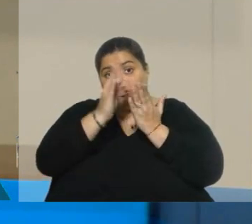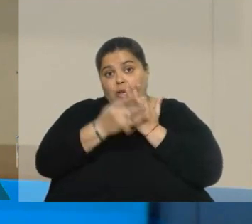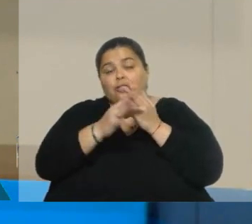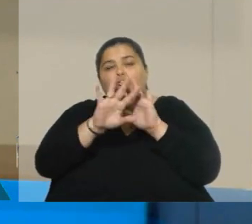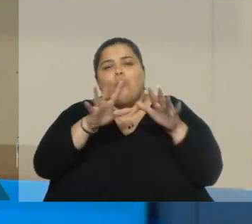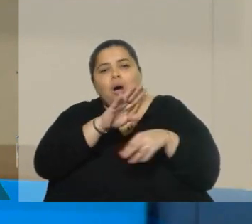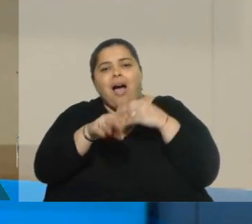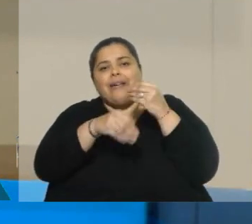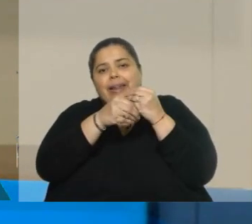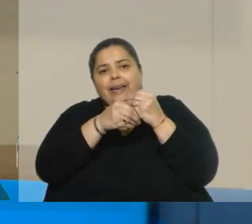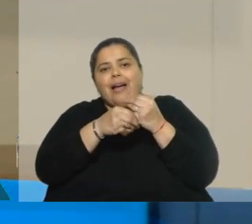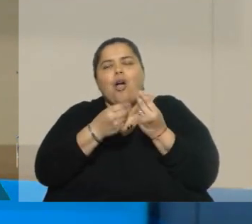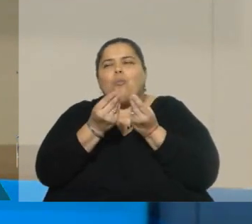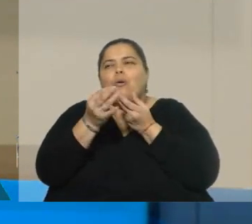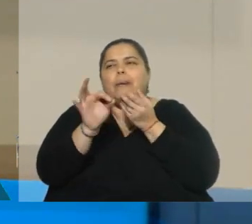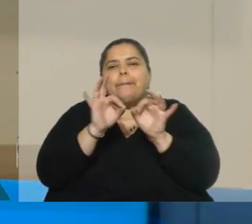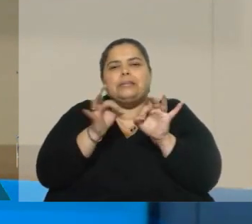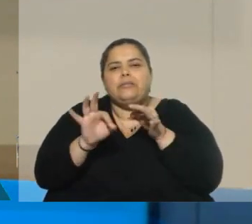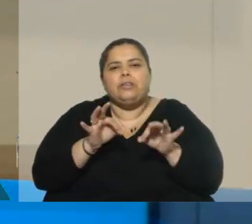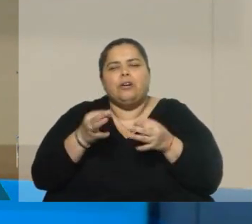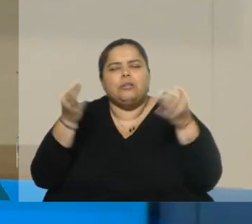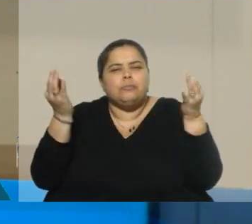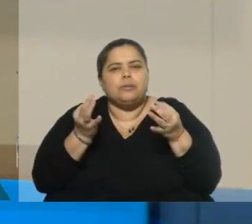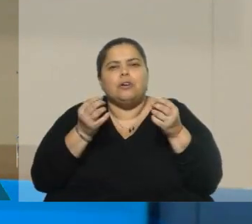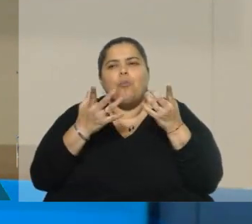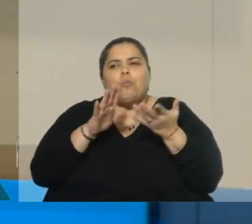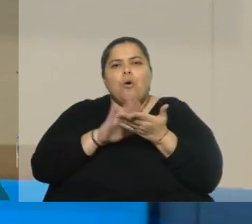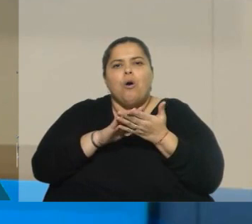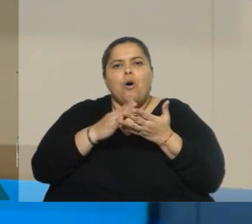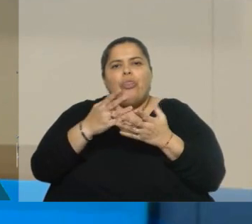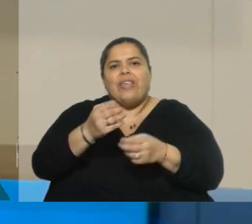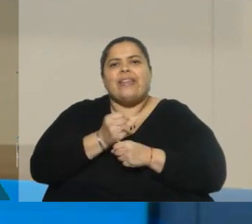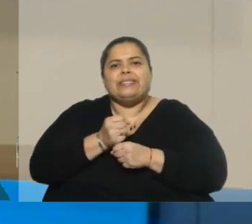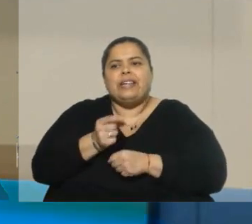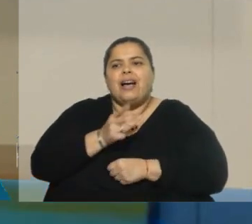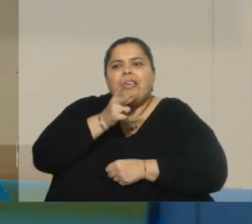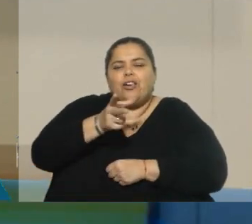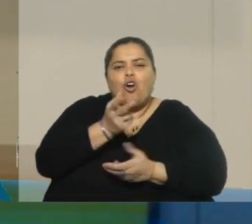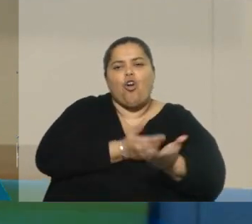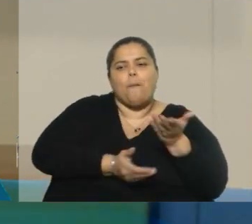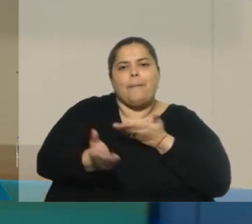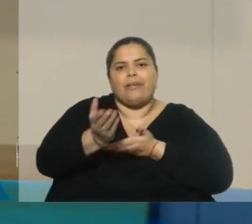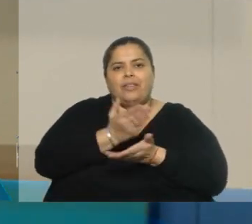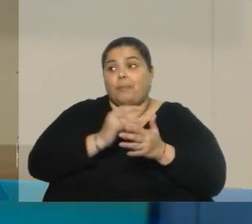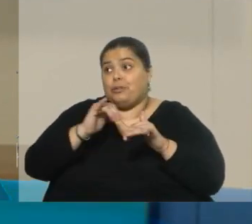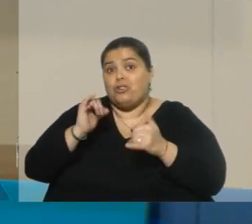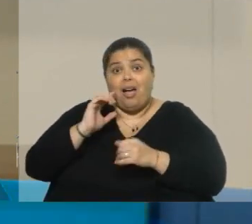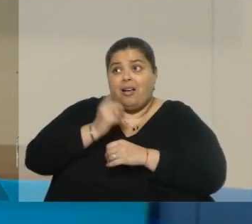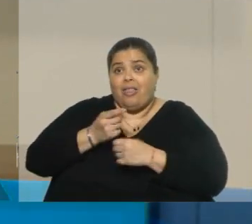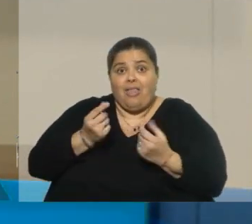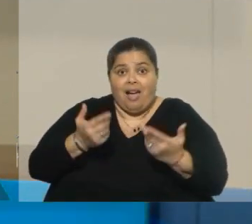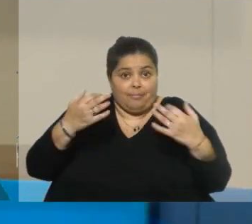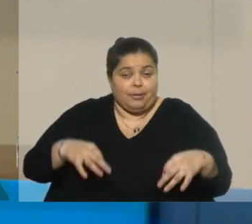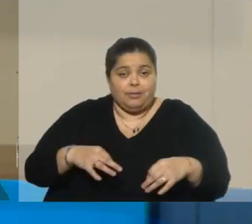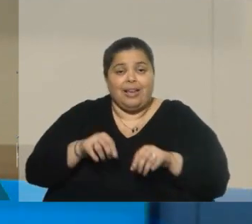es como una especificación de la tenencia compartida, otorgada por defecto, cuando en